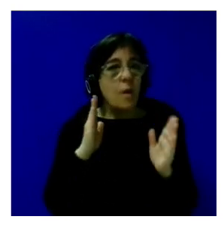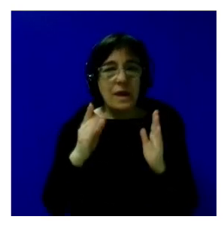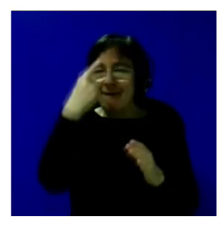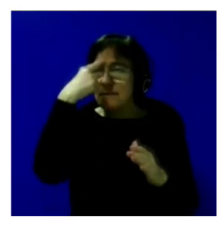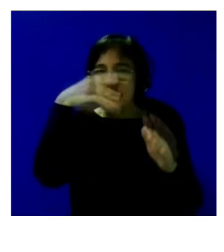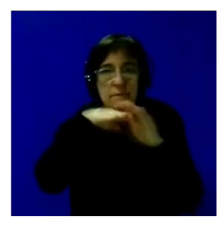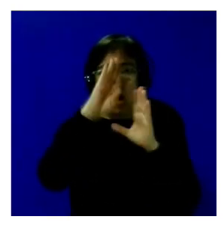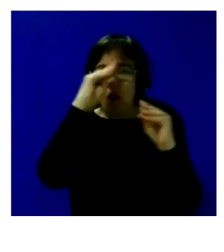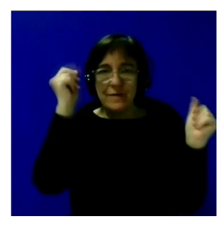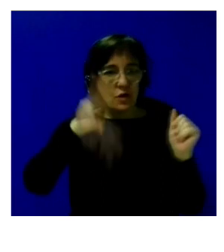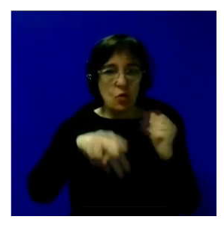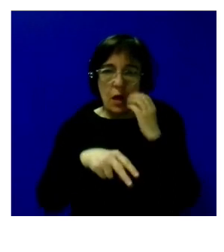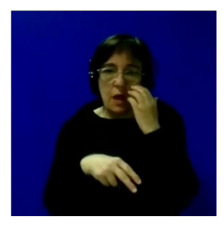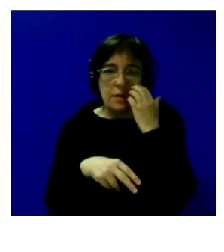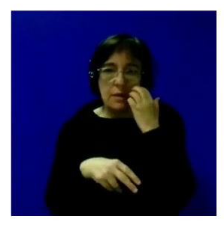decir joder